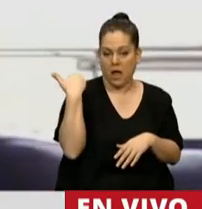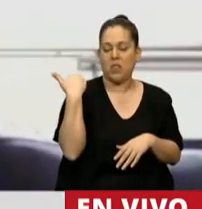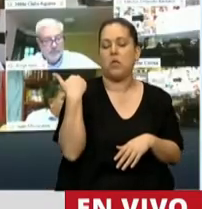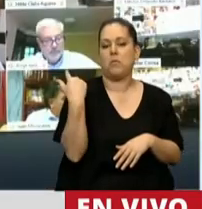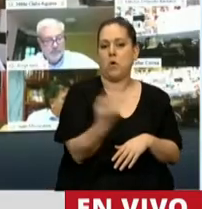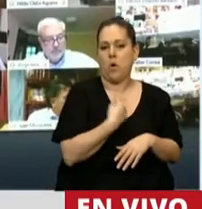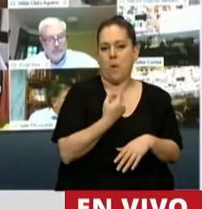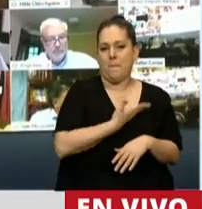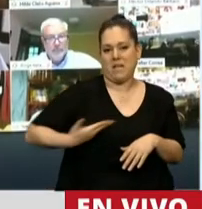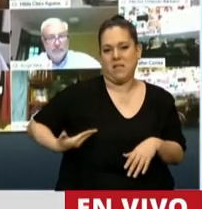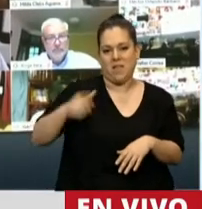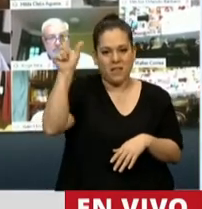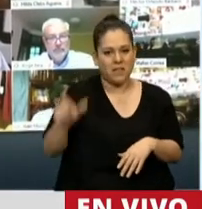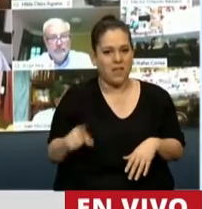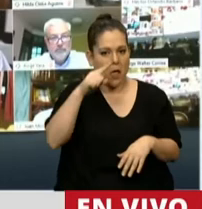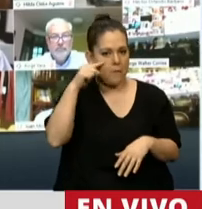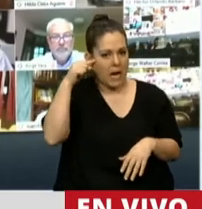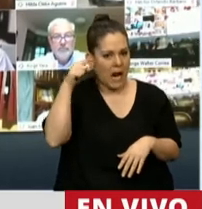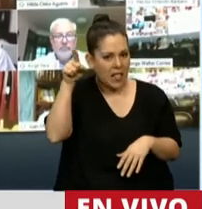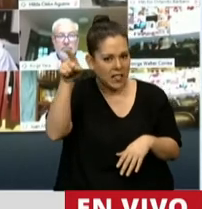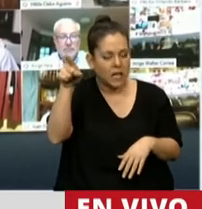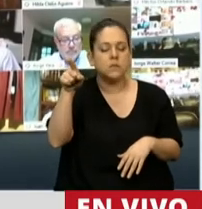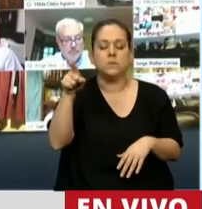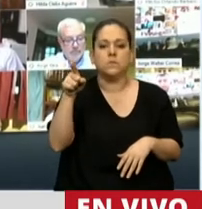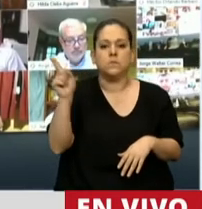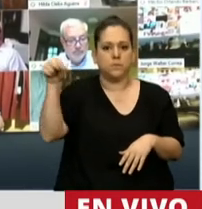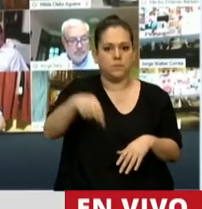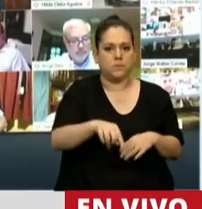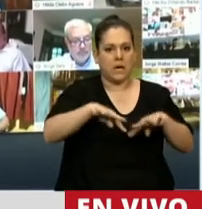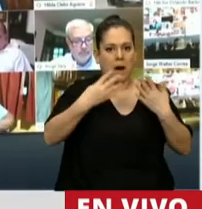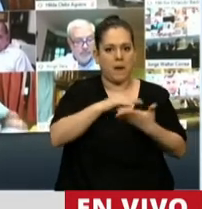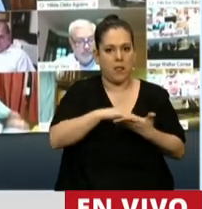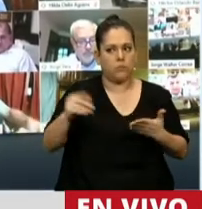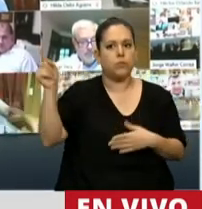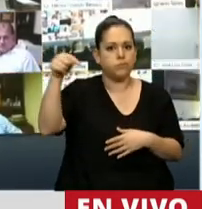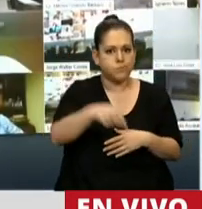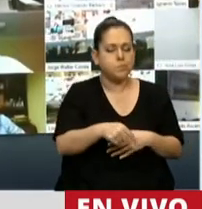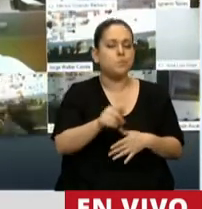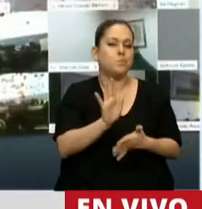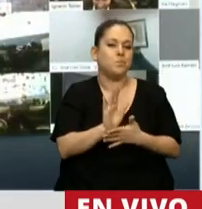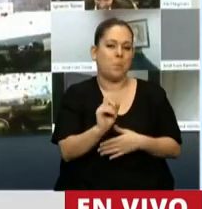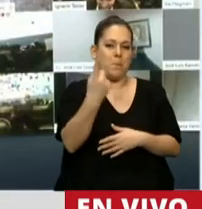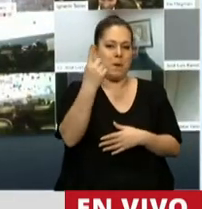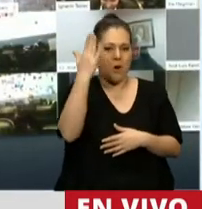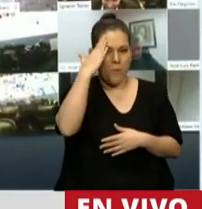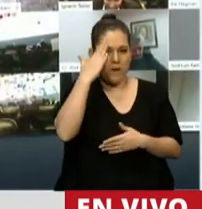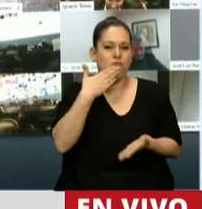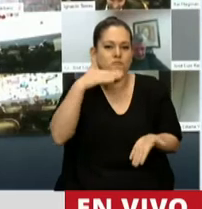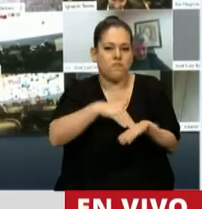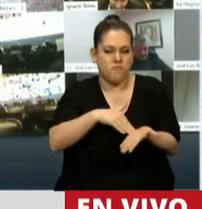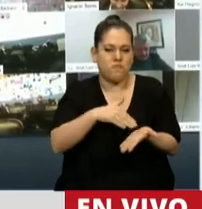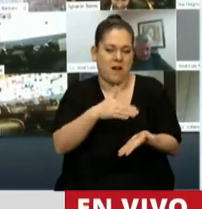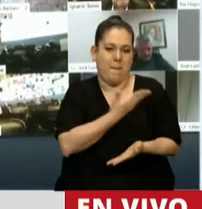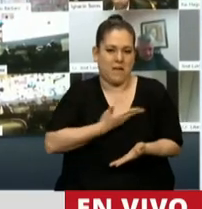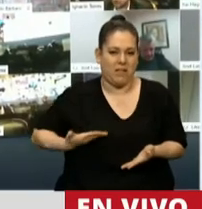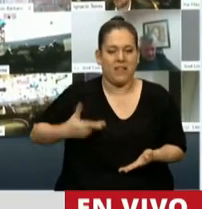presidente Alberto Fernández vino a este recinto cuando juraba como presidente, nos había